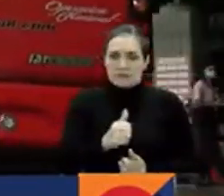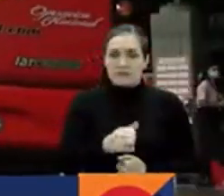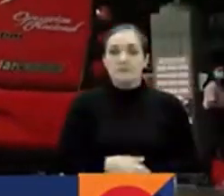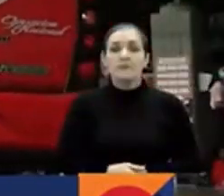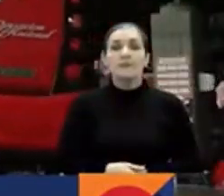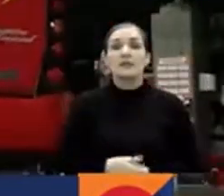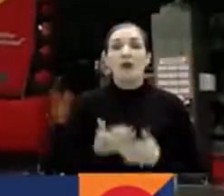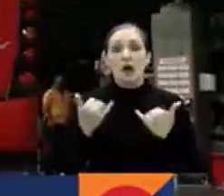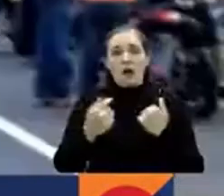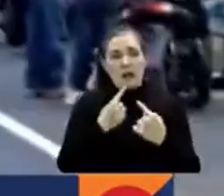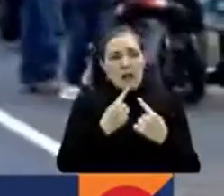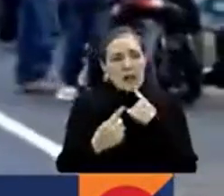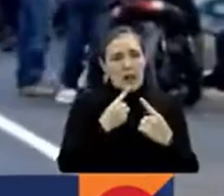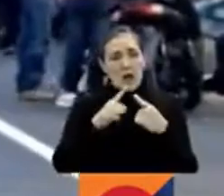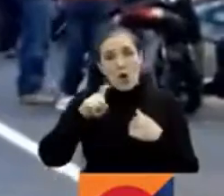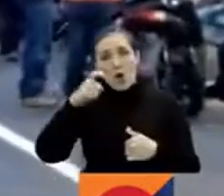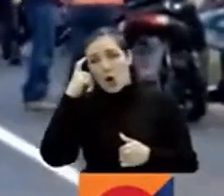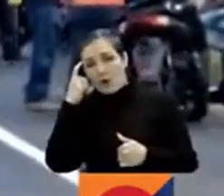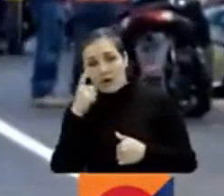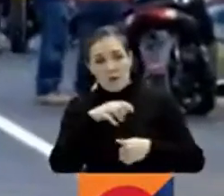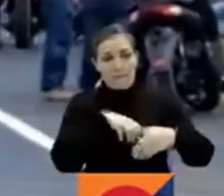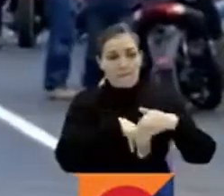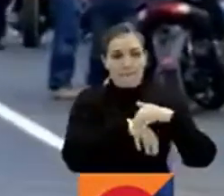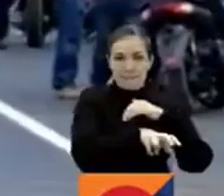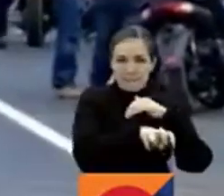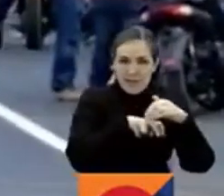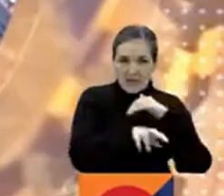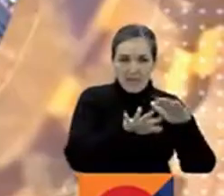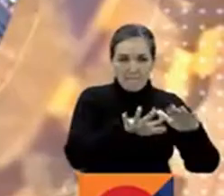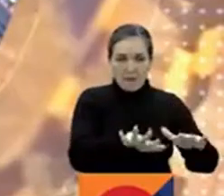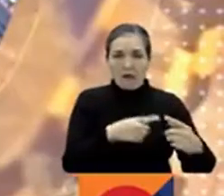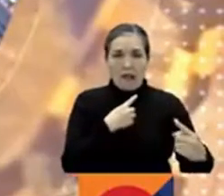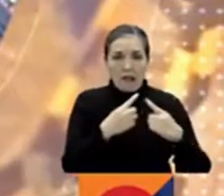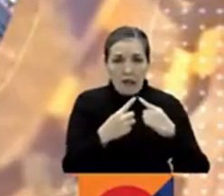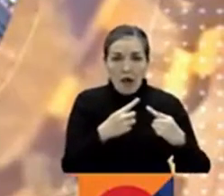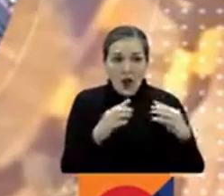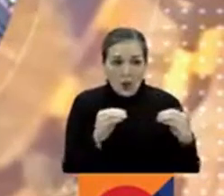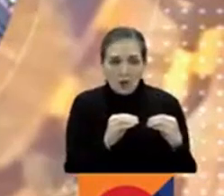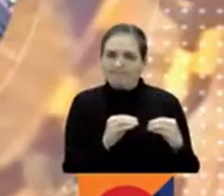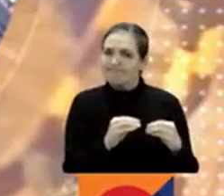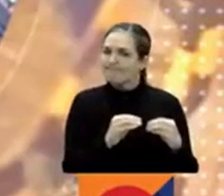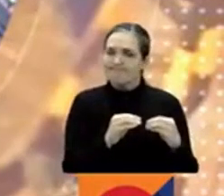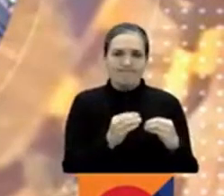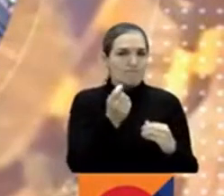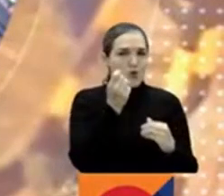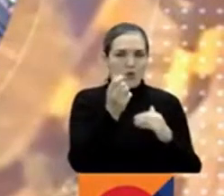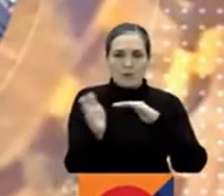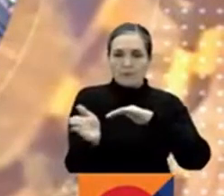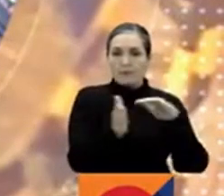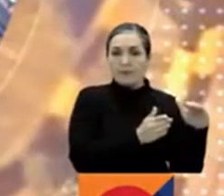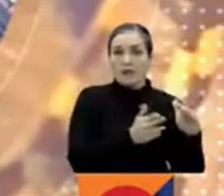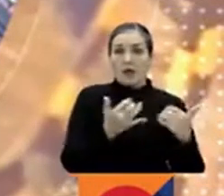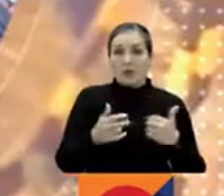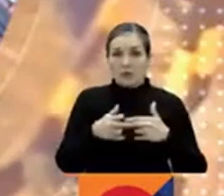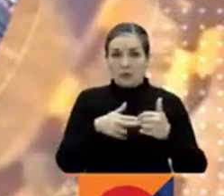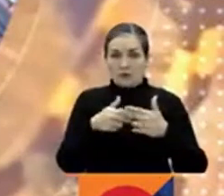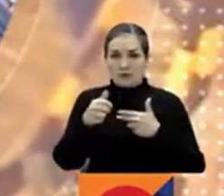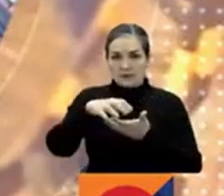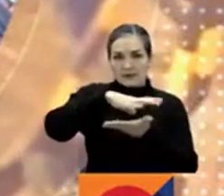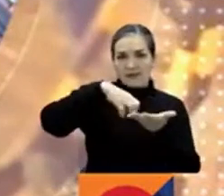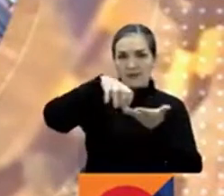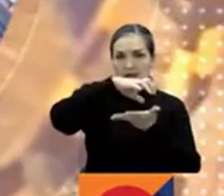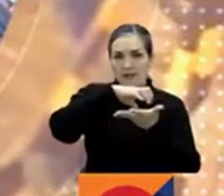los mineros parecen ser pocos para levantar la manifestación minera. Se rompió el jarillón en Puerto Wiltshire, Santander. Los